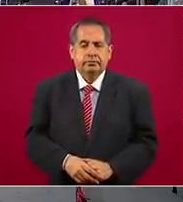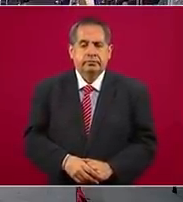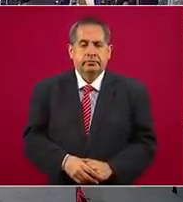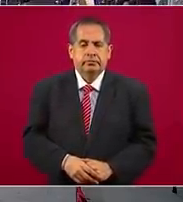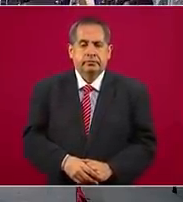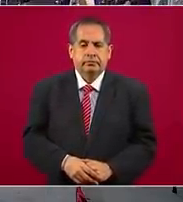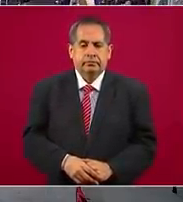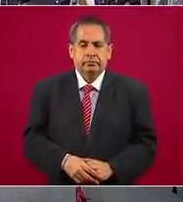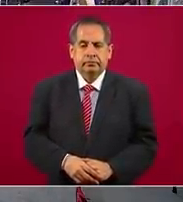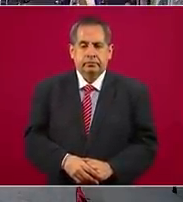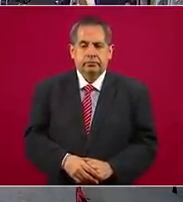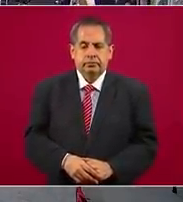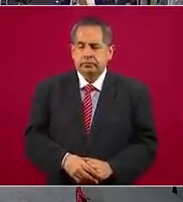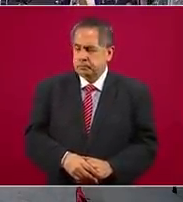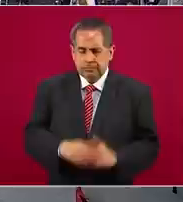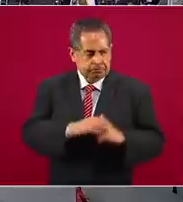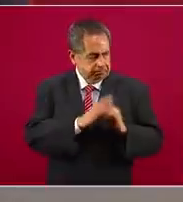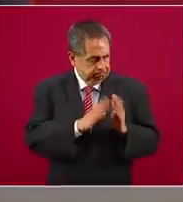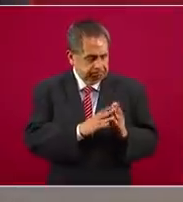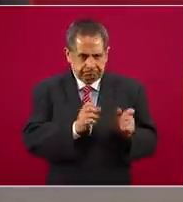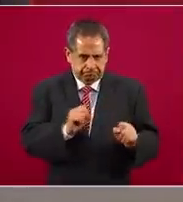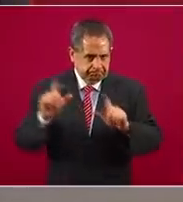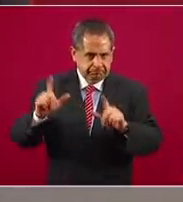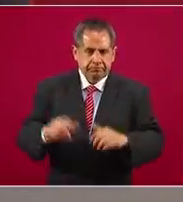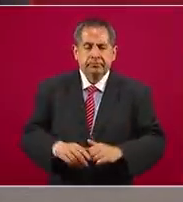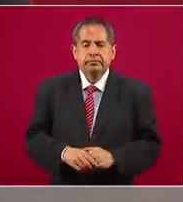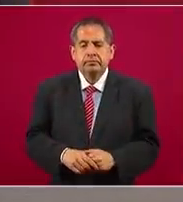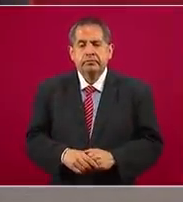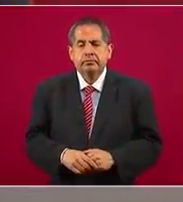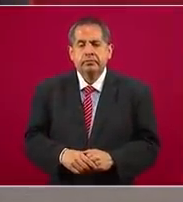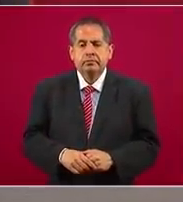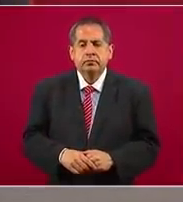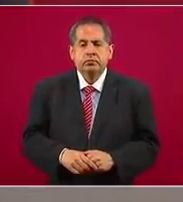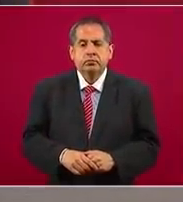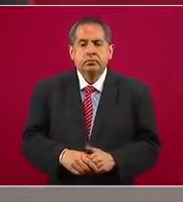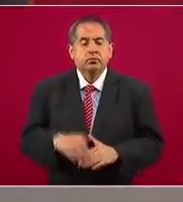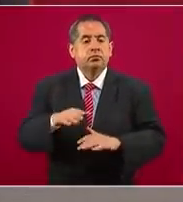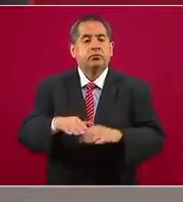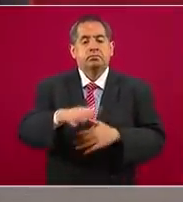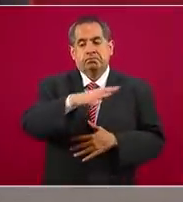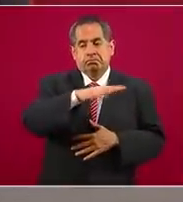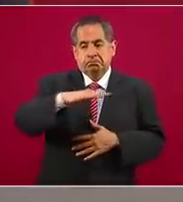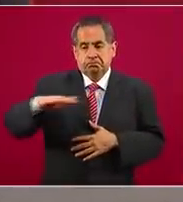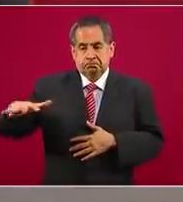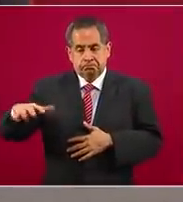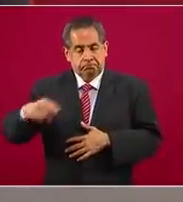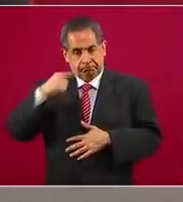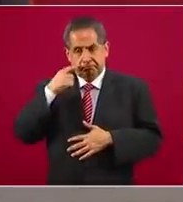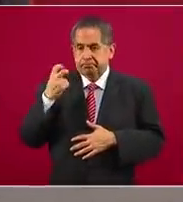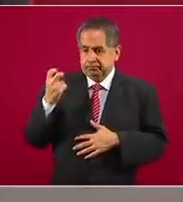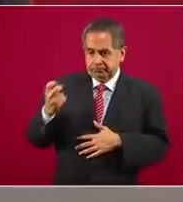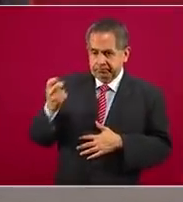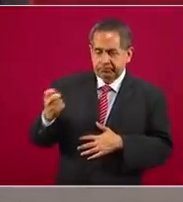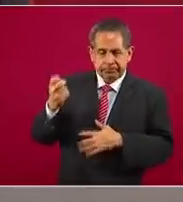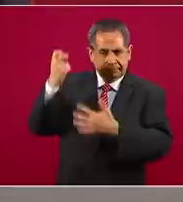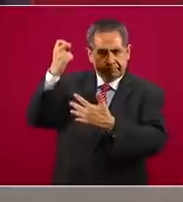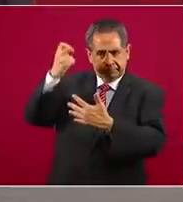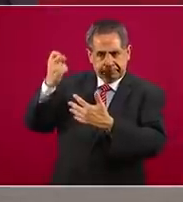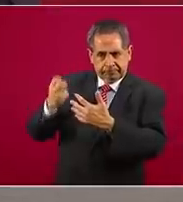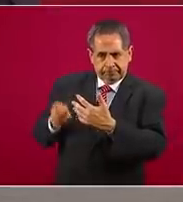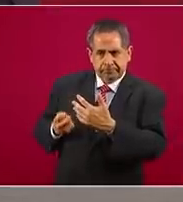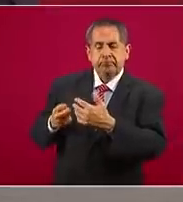A ver, ¿pueden pasar, por favor? Con respecto al estado de derecho en la mar, estas son las operaciones que se realizan